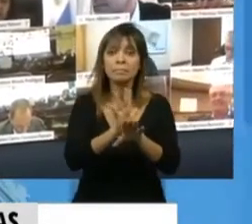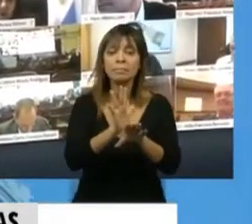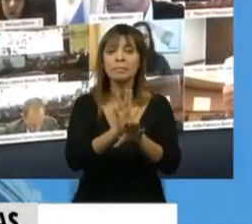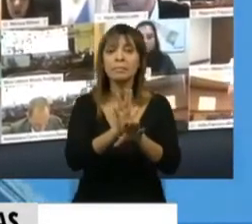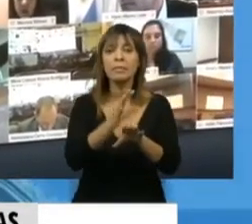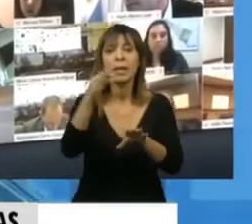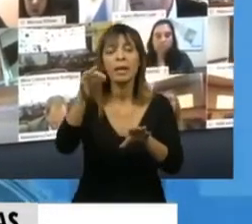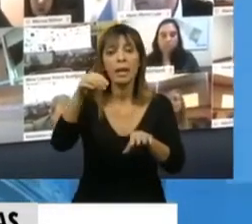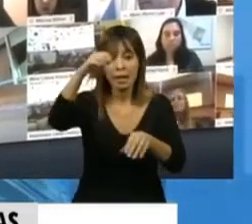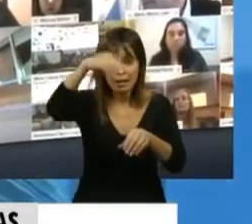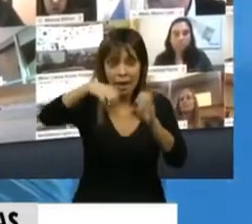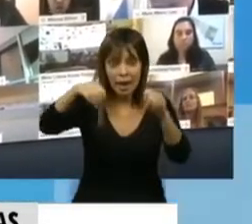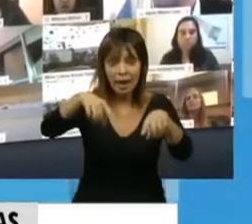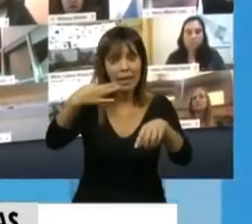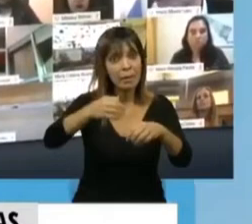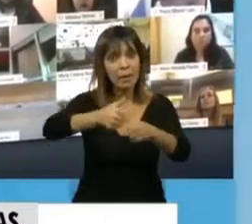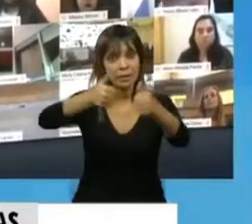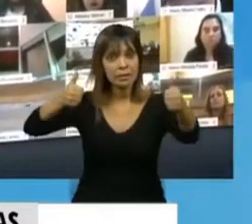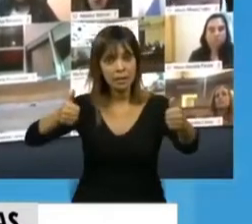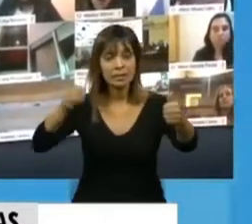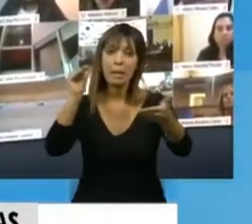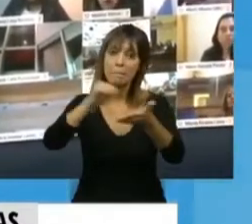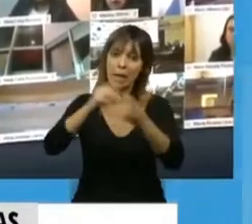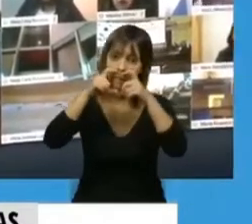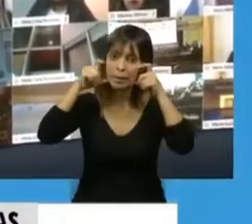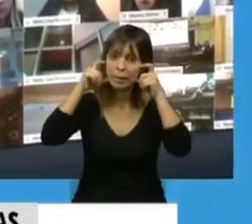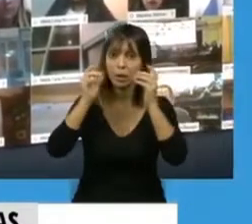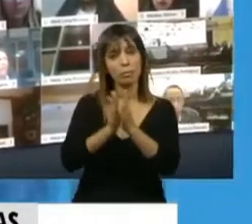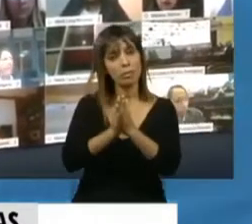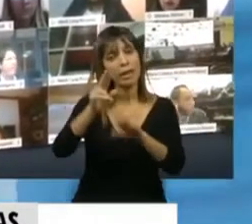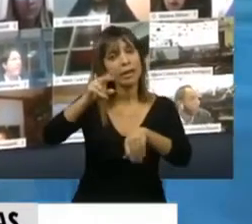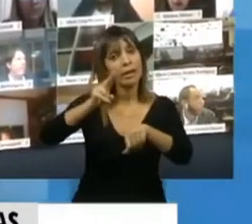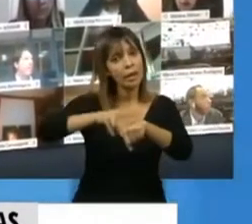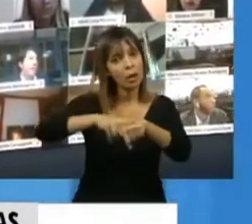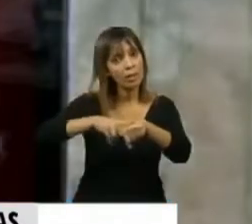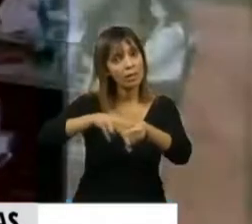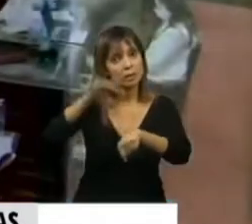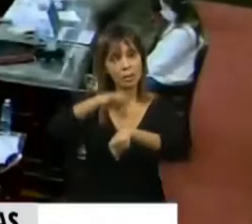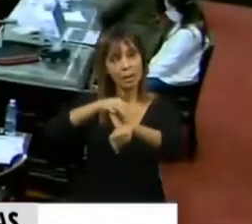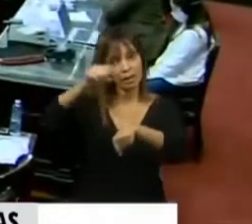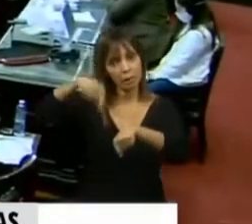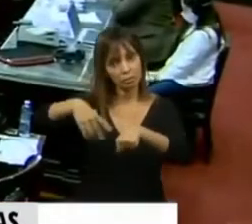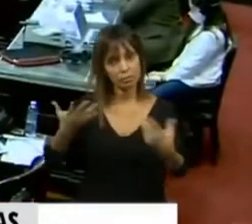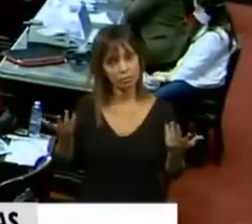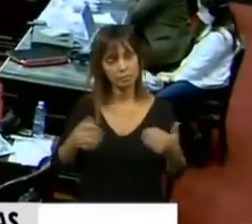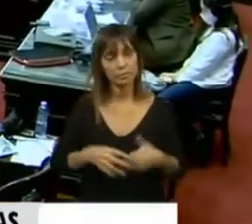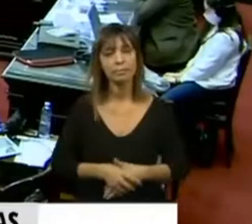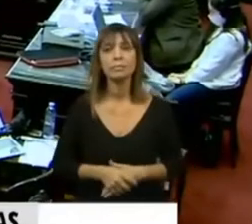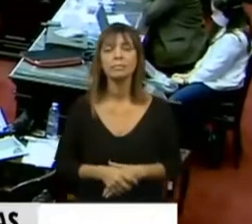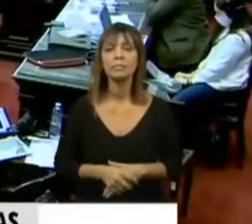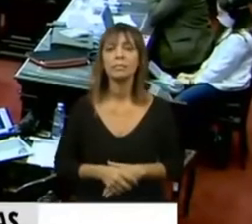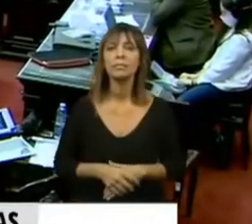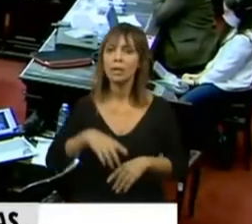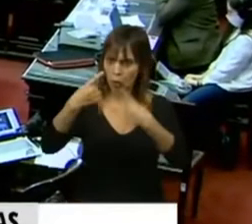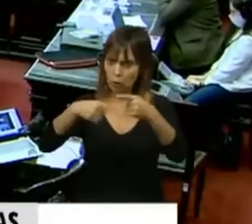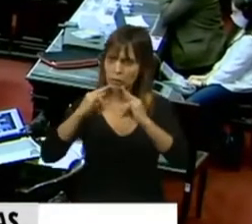establecida, se tienen que poner el barbijo, por recomendación del médico de la casa. Siga,